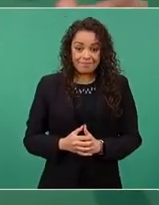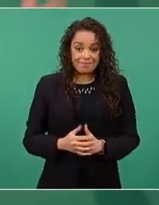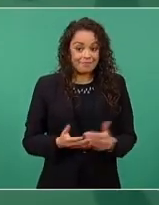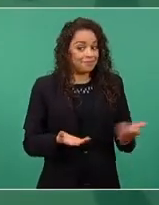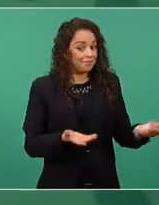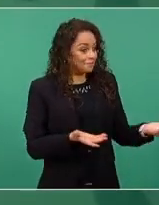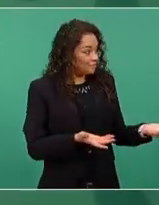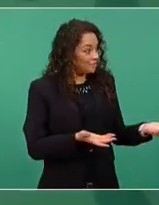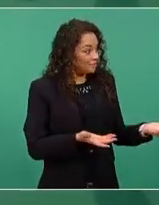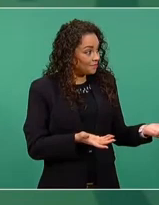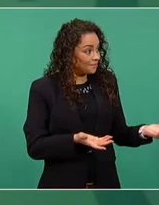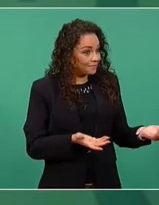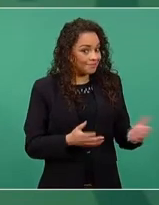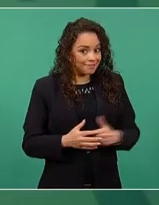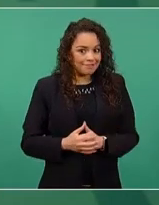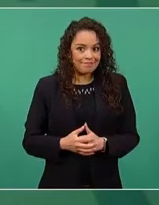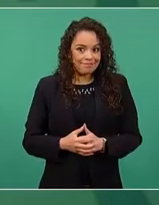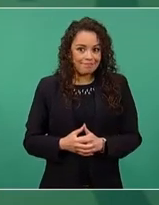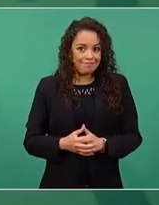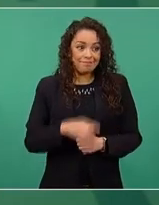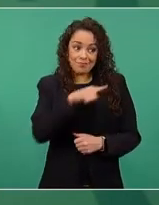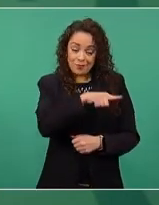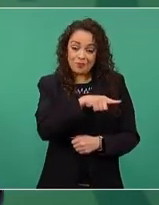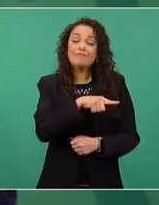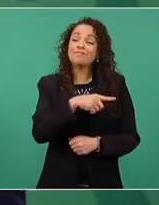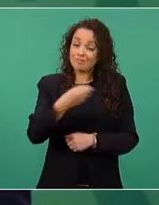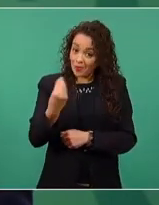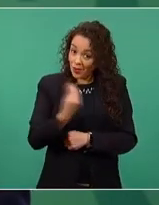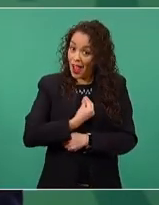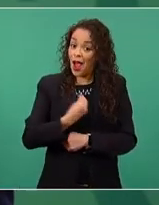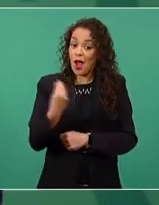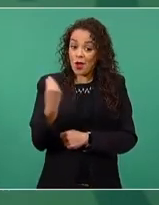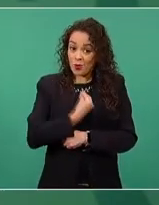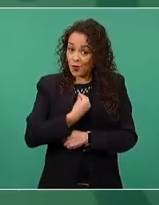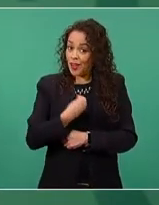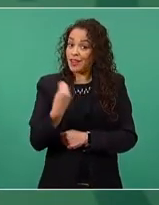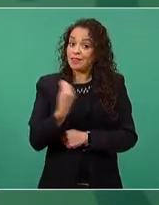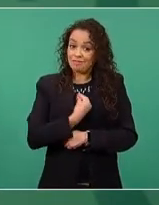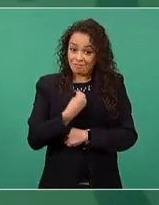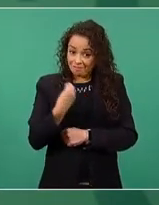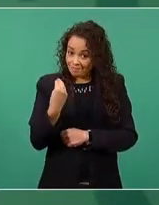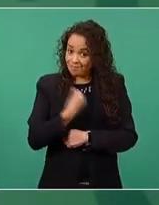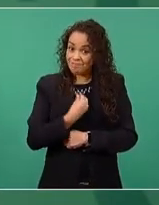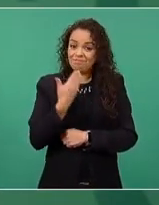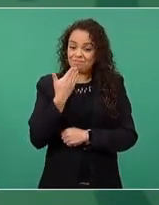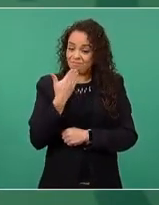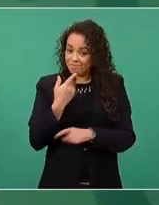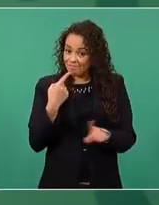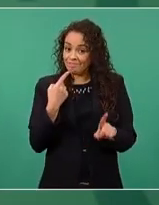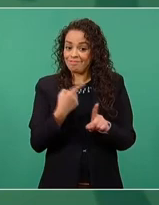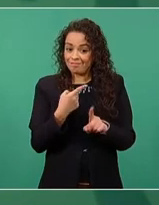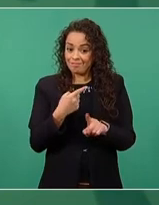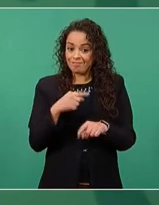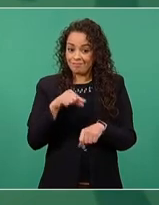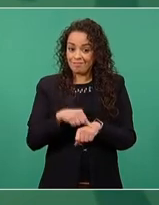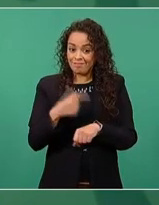ha aguantado ya este…